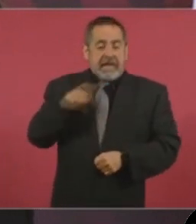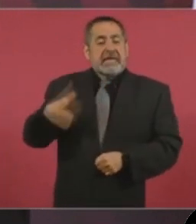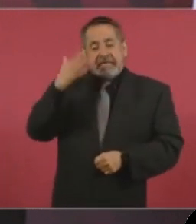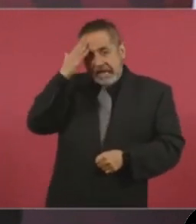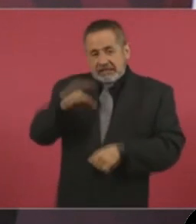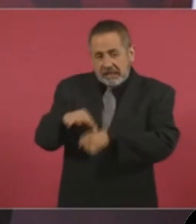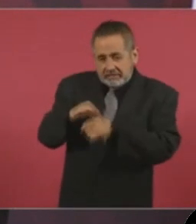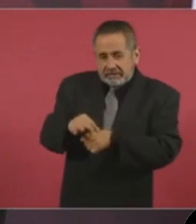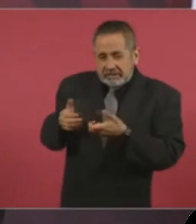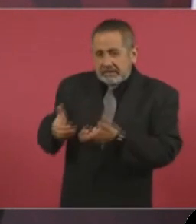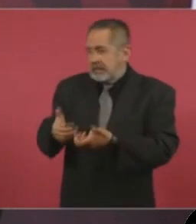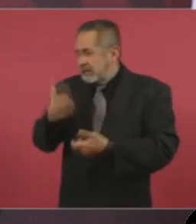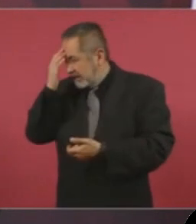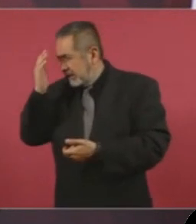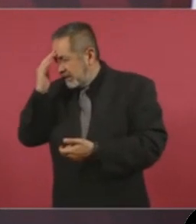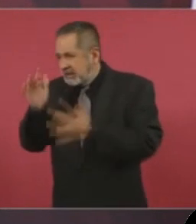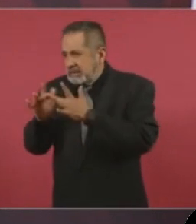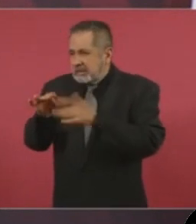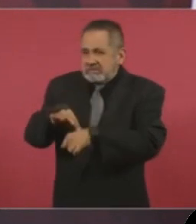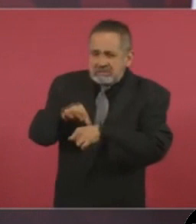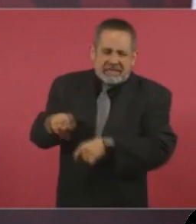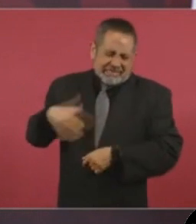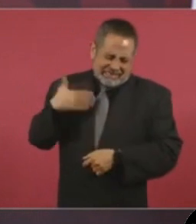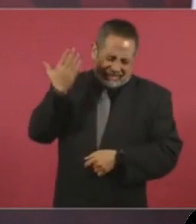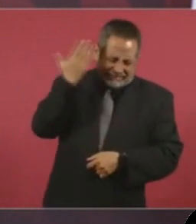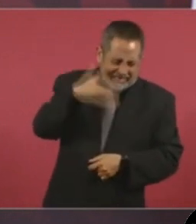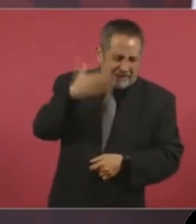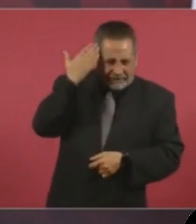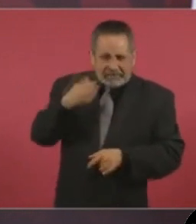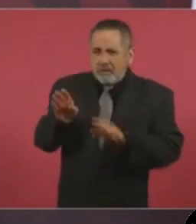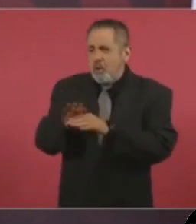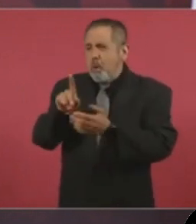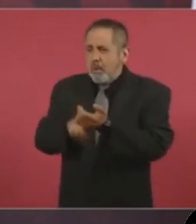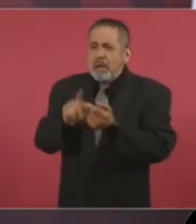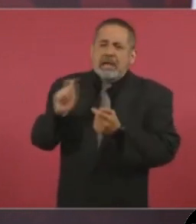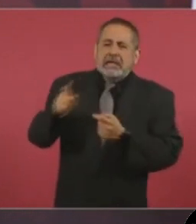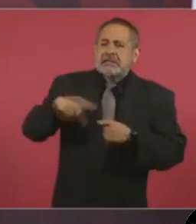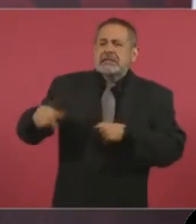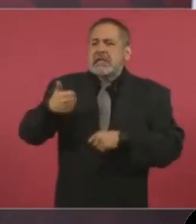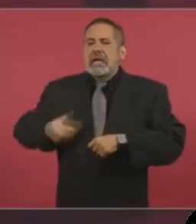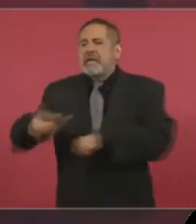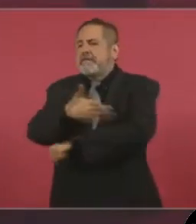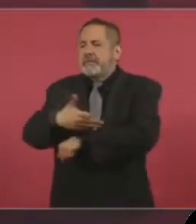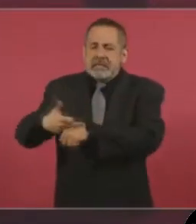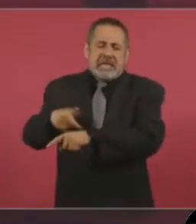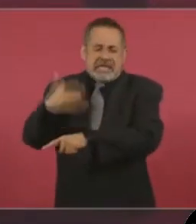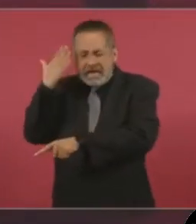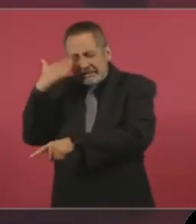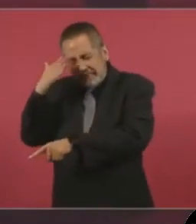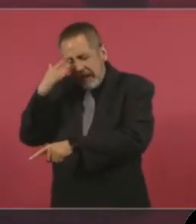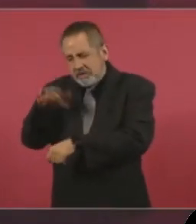en la calle, lo que pasa en las familias, no